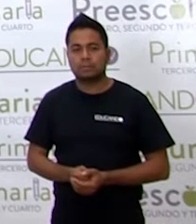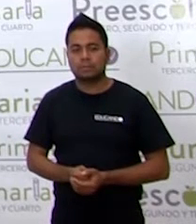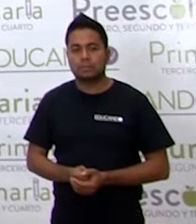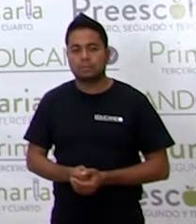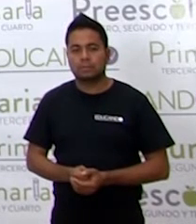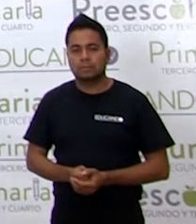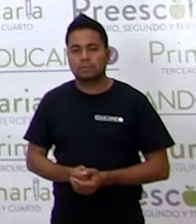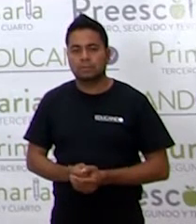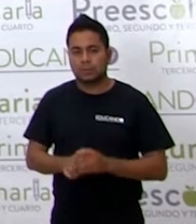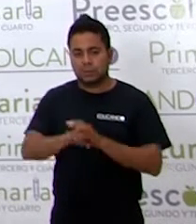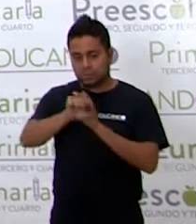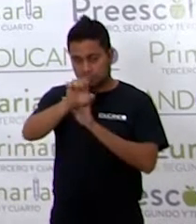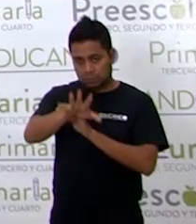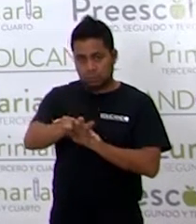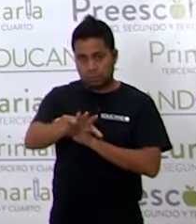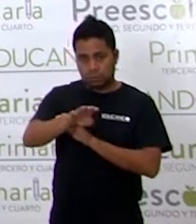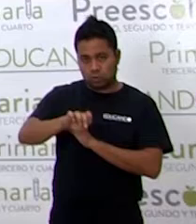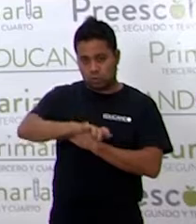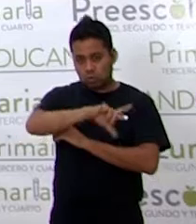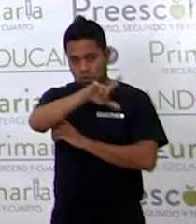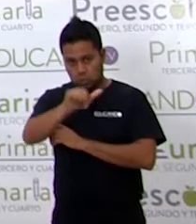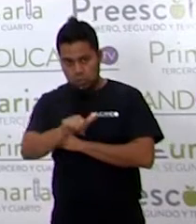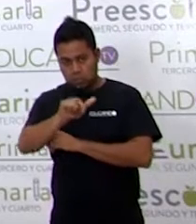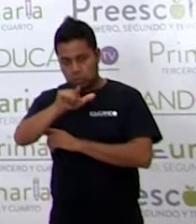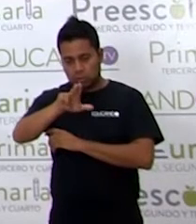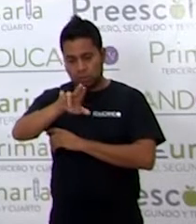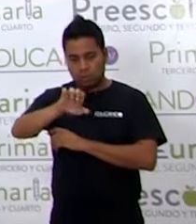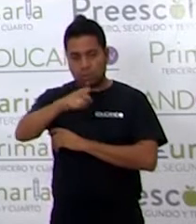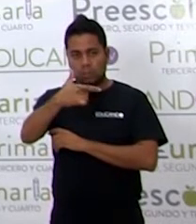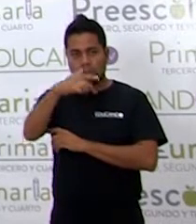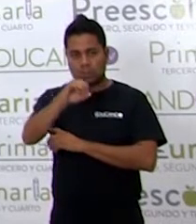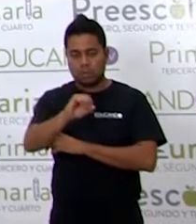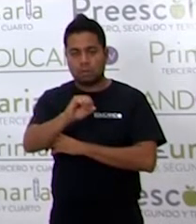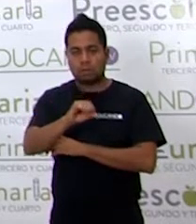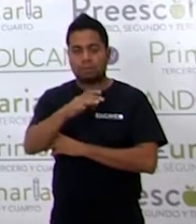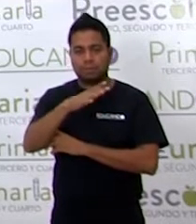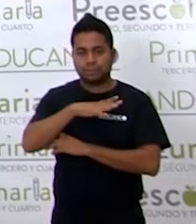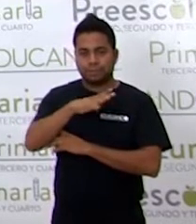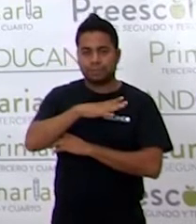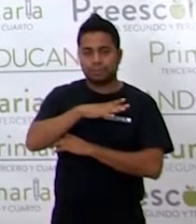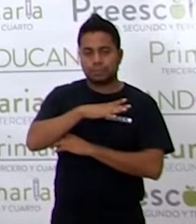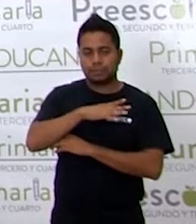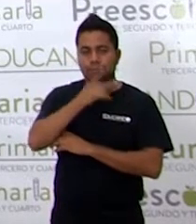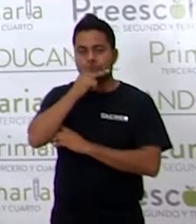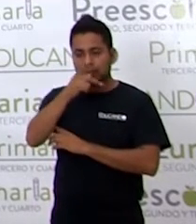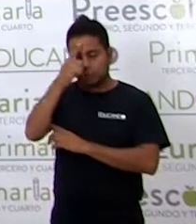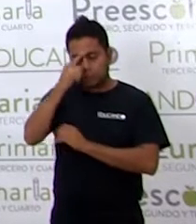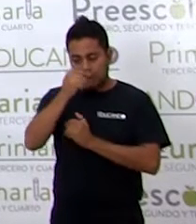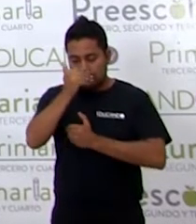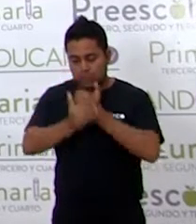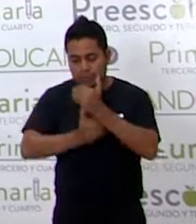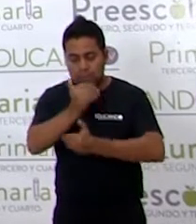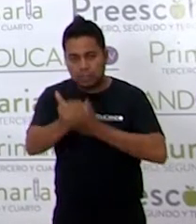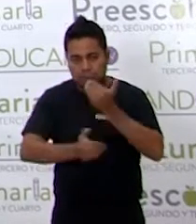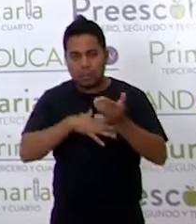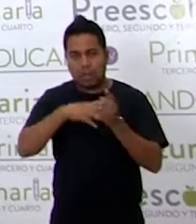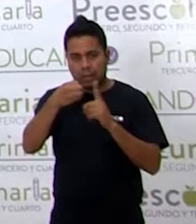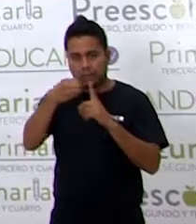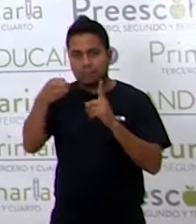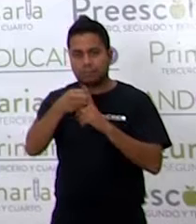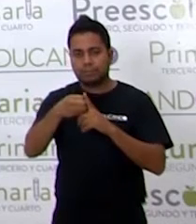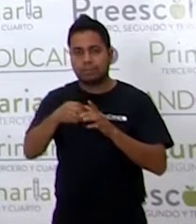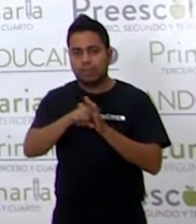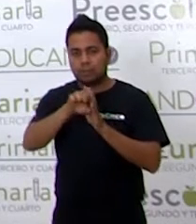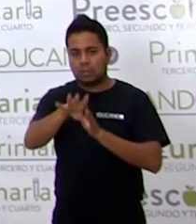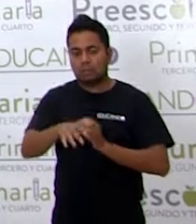Luego. Tenemos algunas frases para el desarrollo. Como